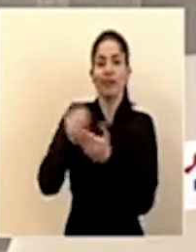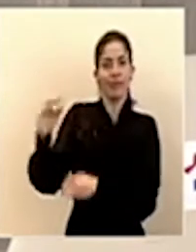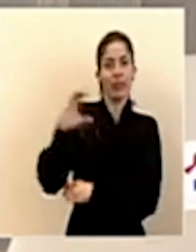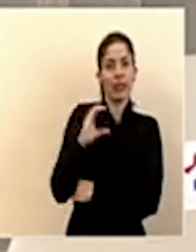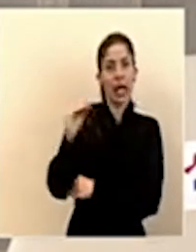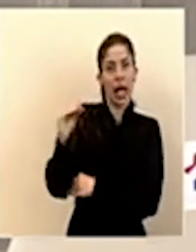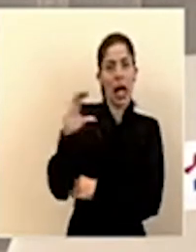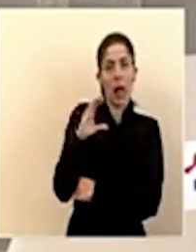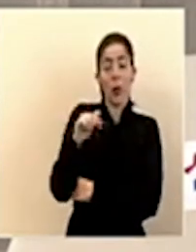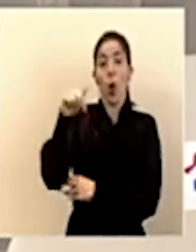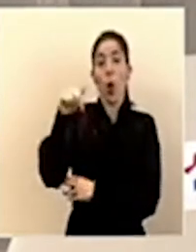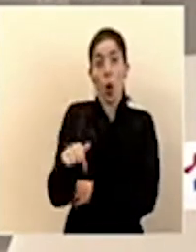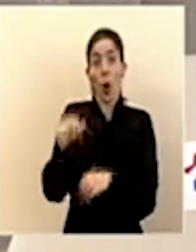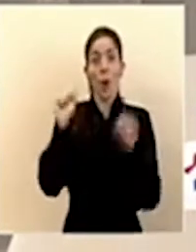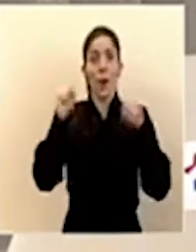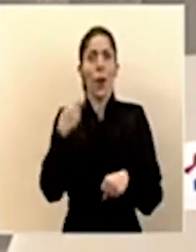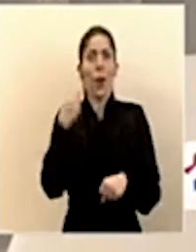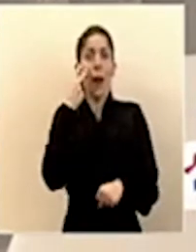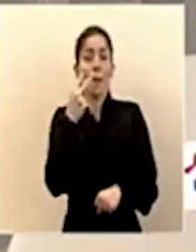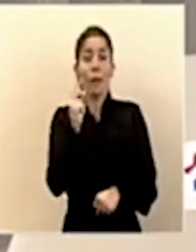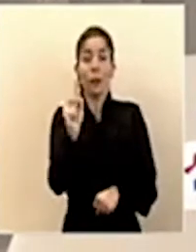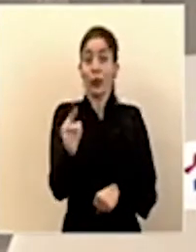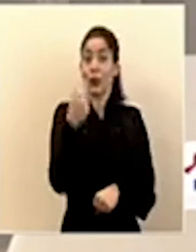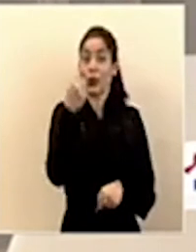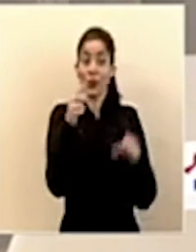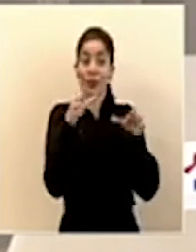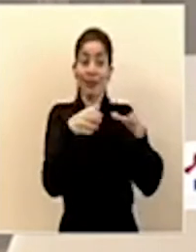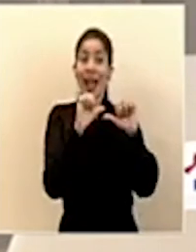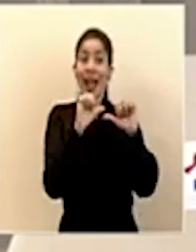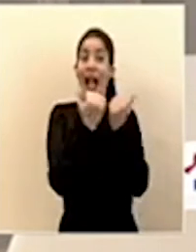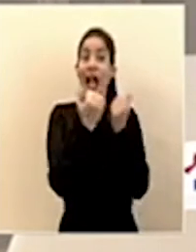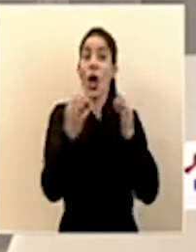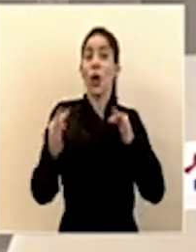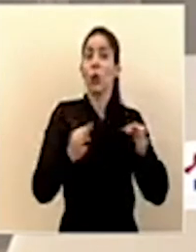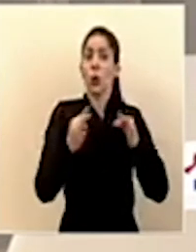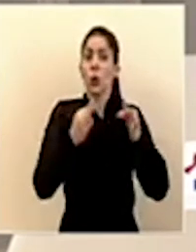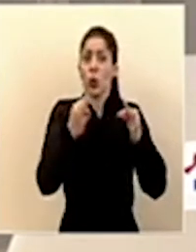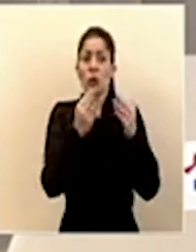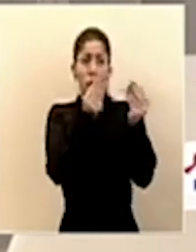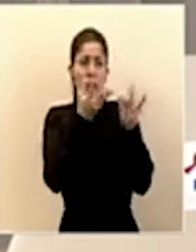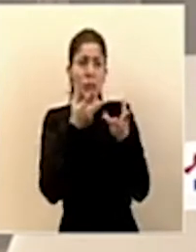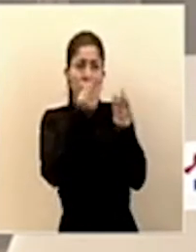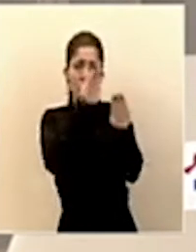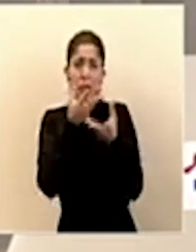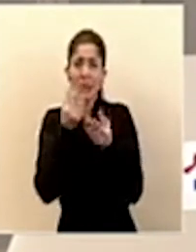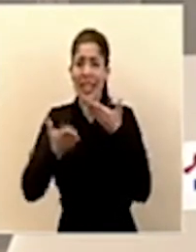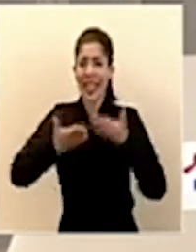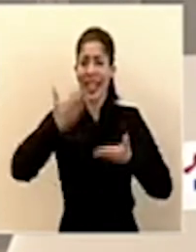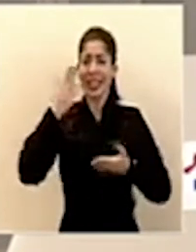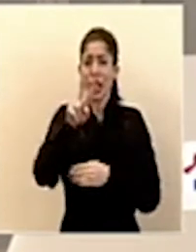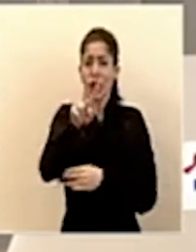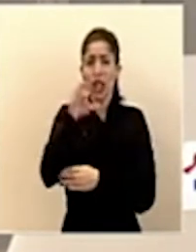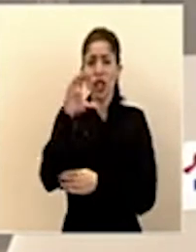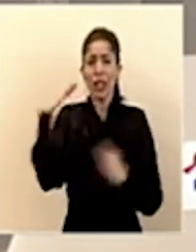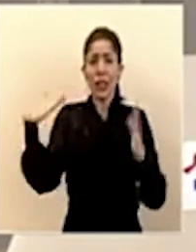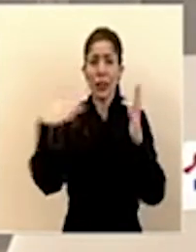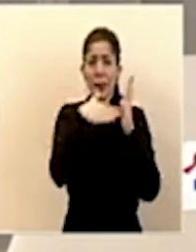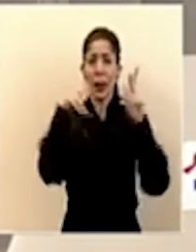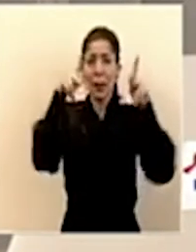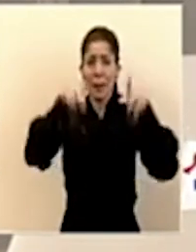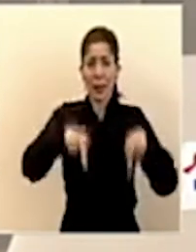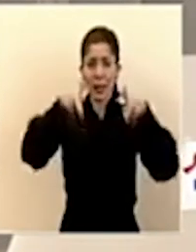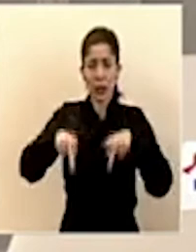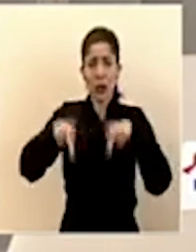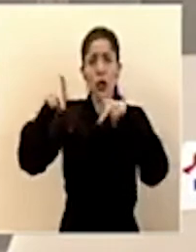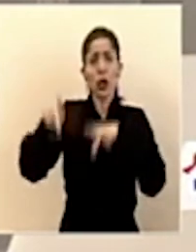Hoy vemos cómo sólo en el sector turismo se están reportando cerca de 200 mil personas